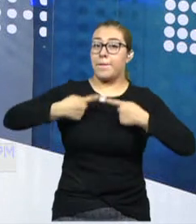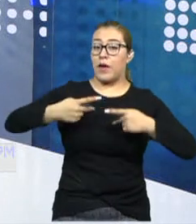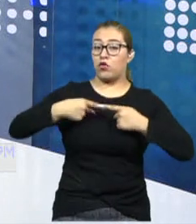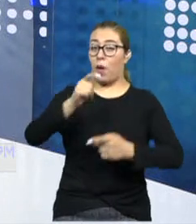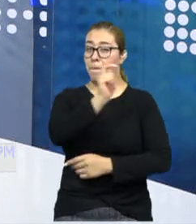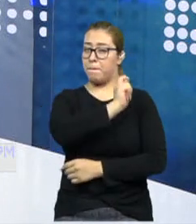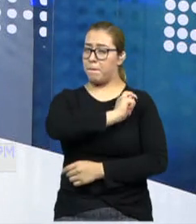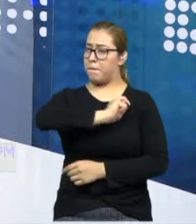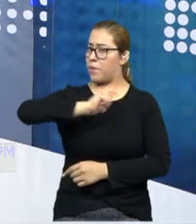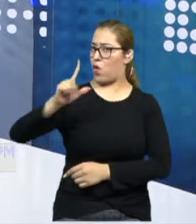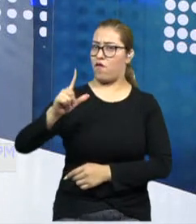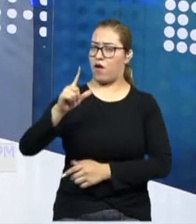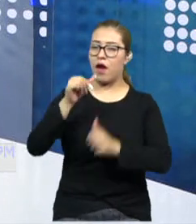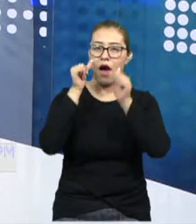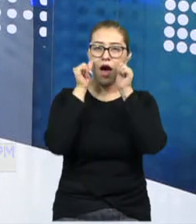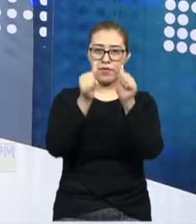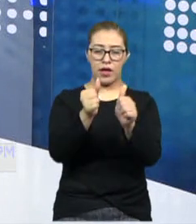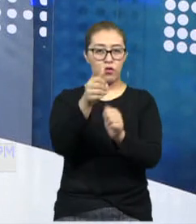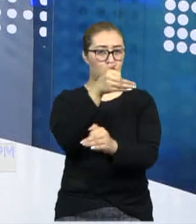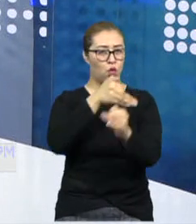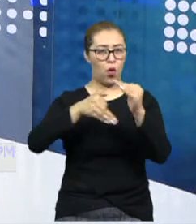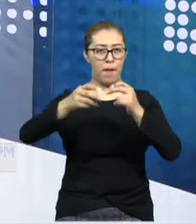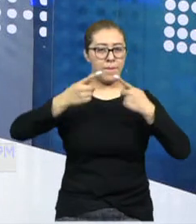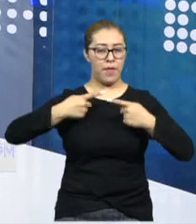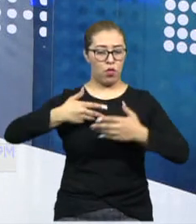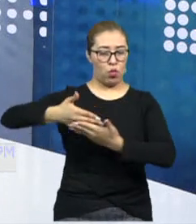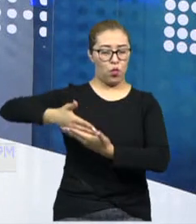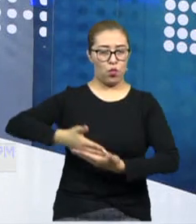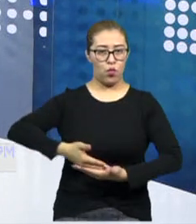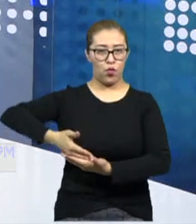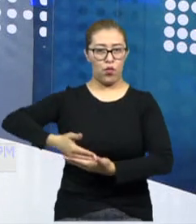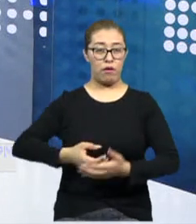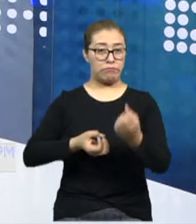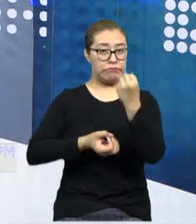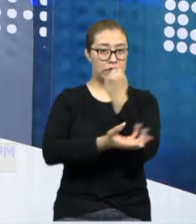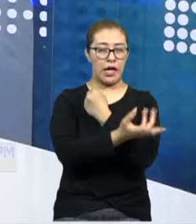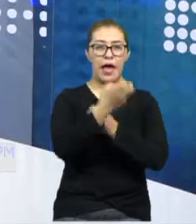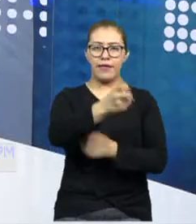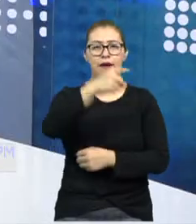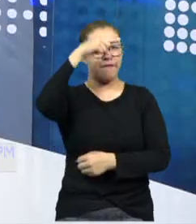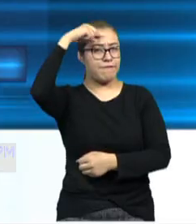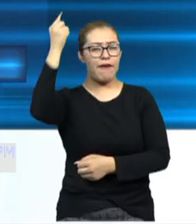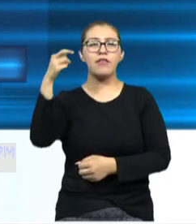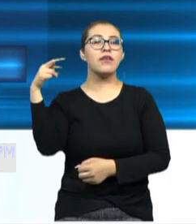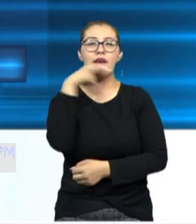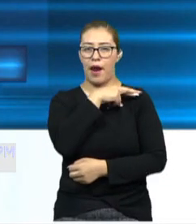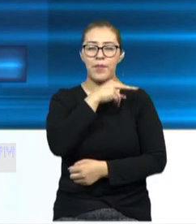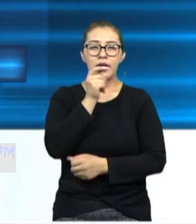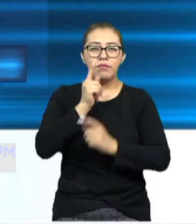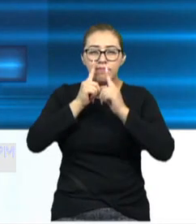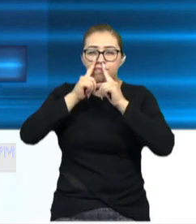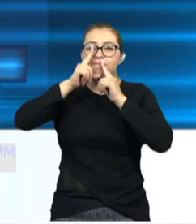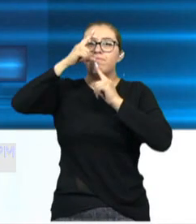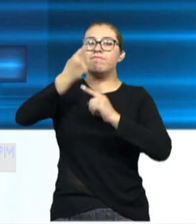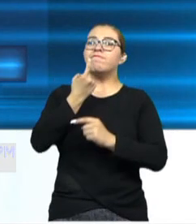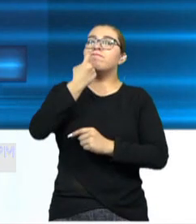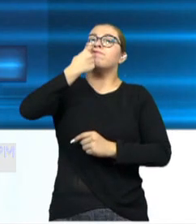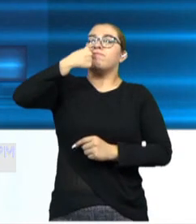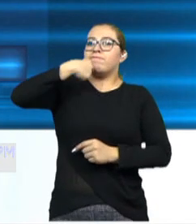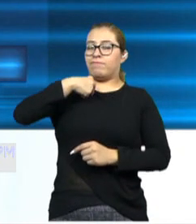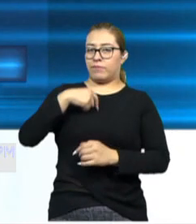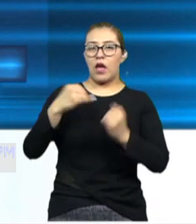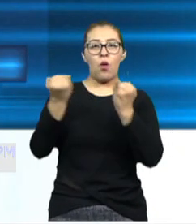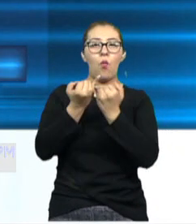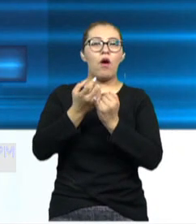son especialistas en la atención de recién nacidos. Es un procedimiento muy sencillo, muy rápido, y se toma una pequeña muestra, es un